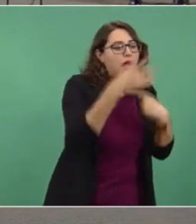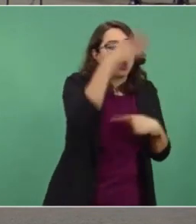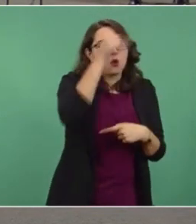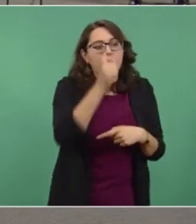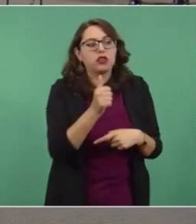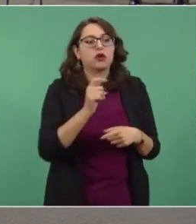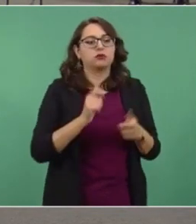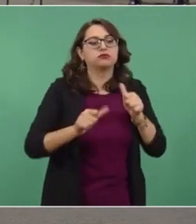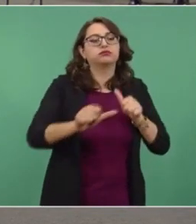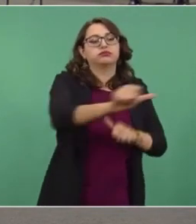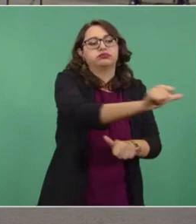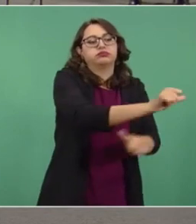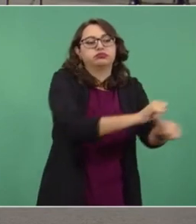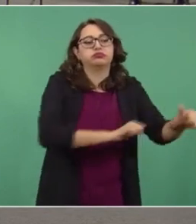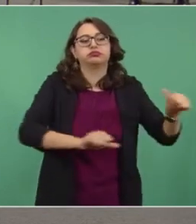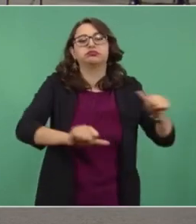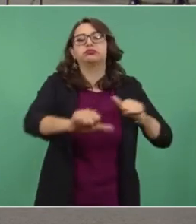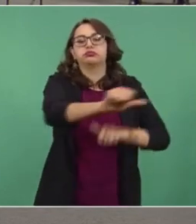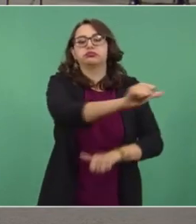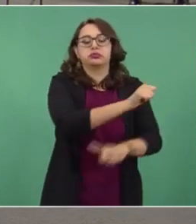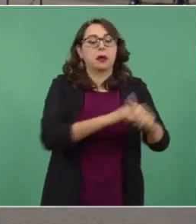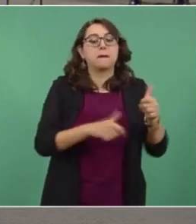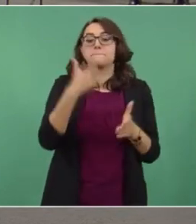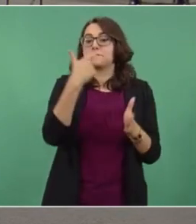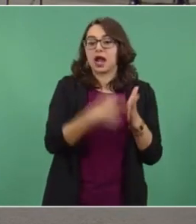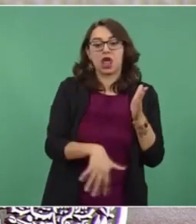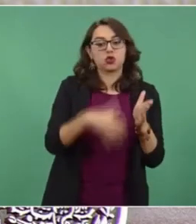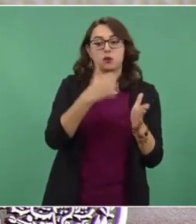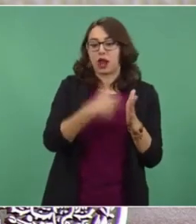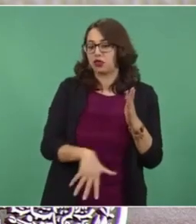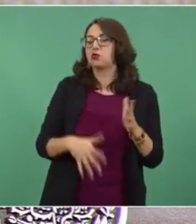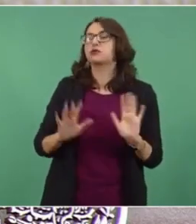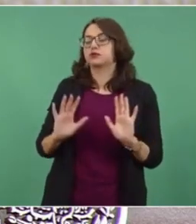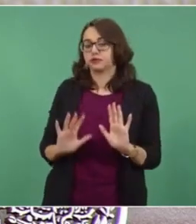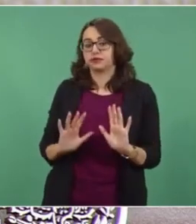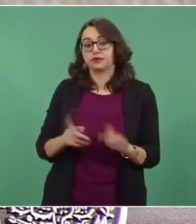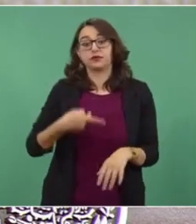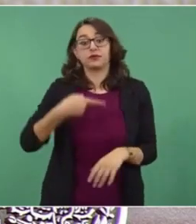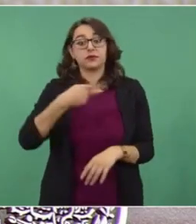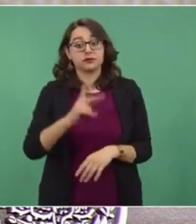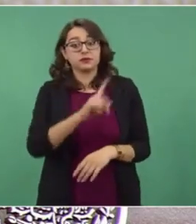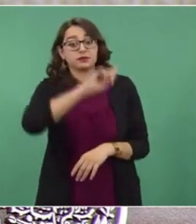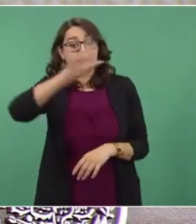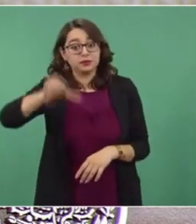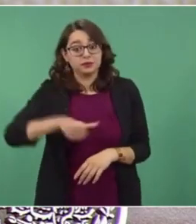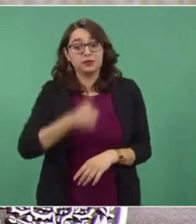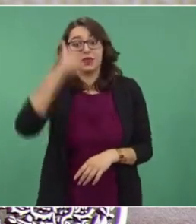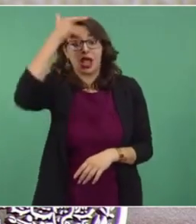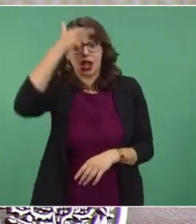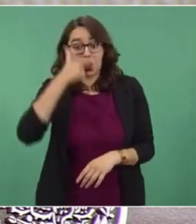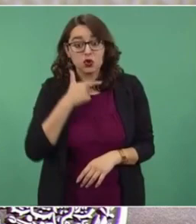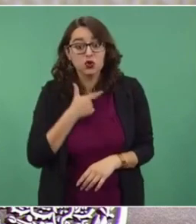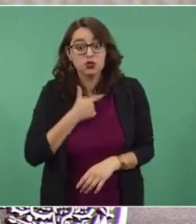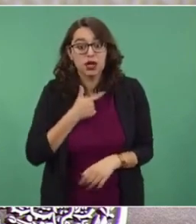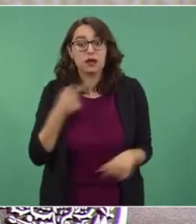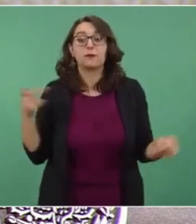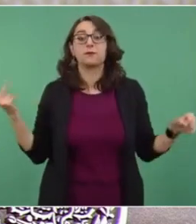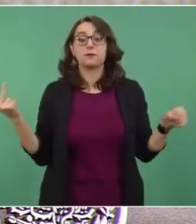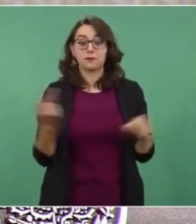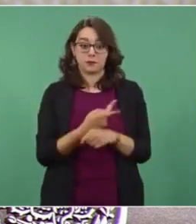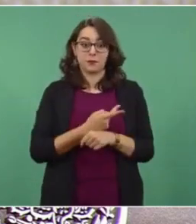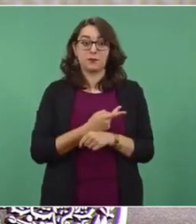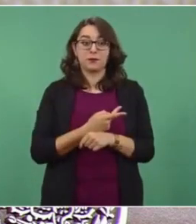Sin embargo, al final del día, en la noche cuando cierran la factura, a